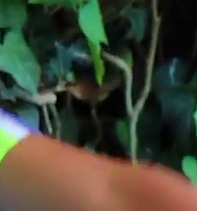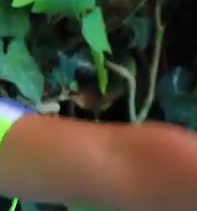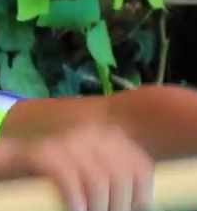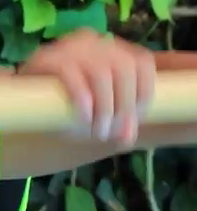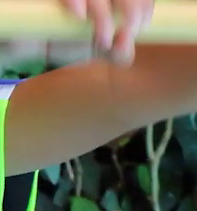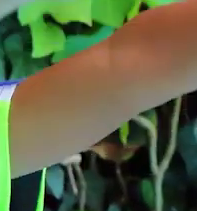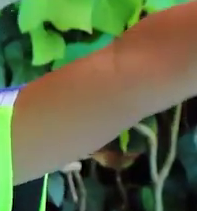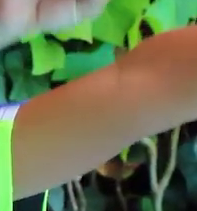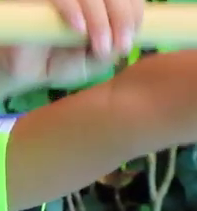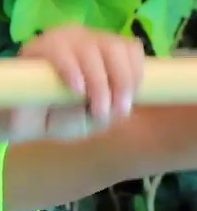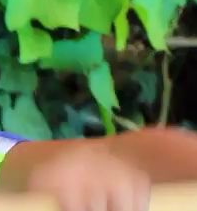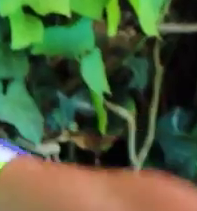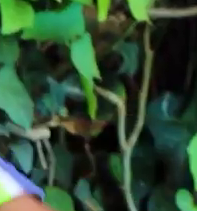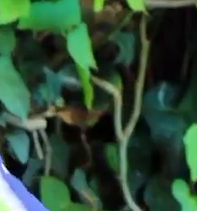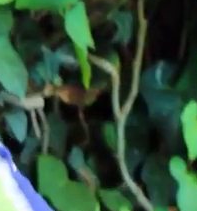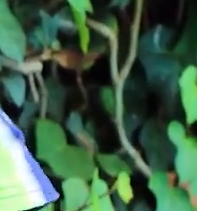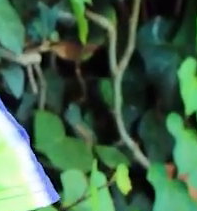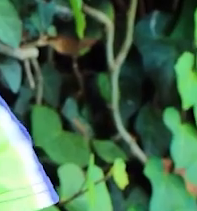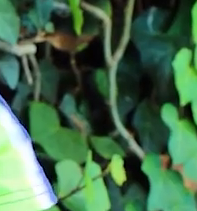Respiramos.